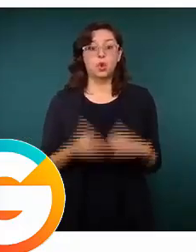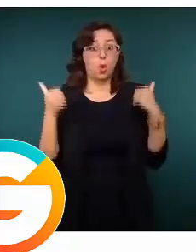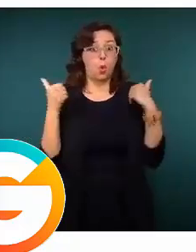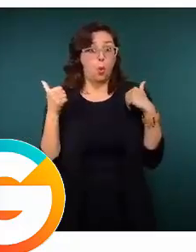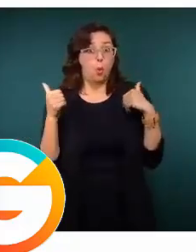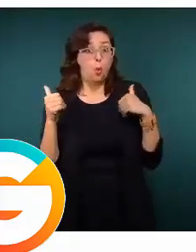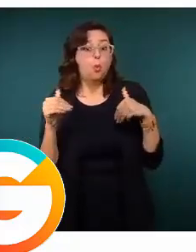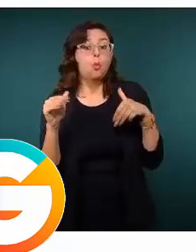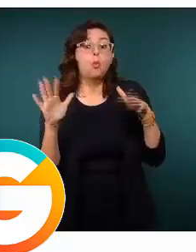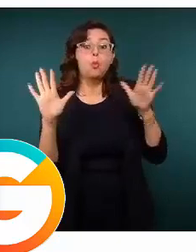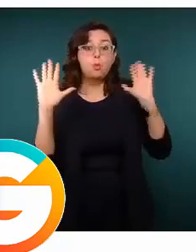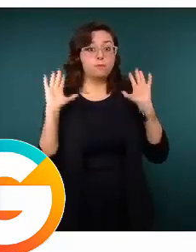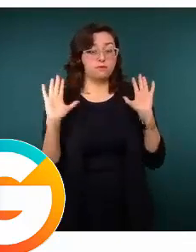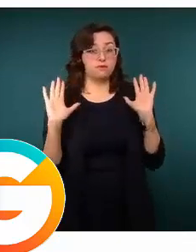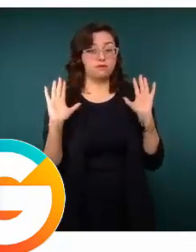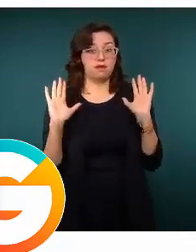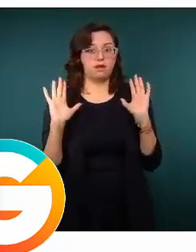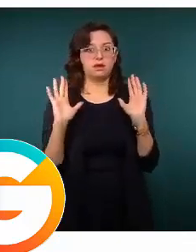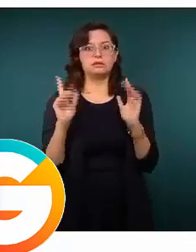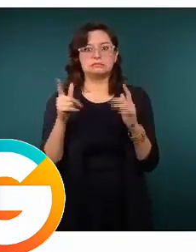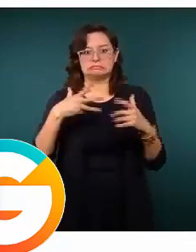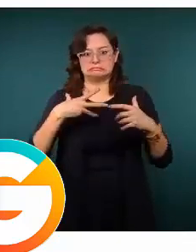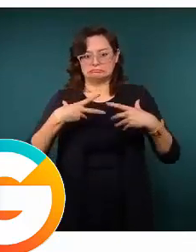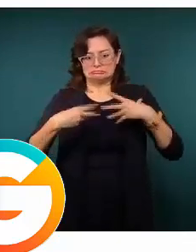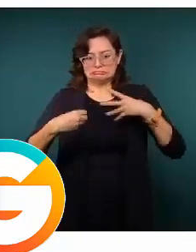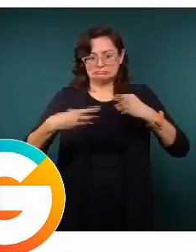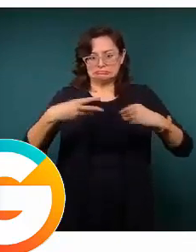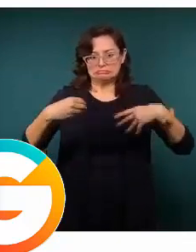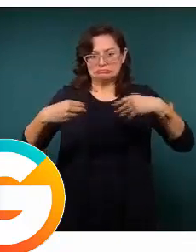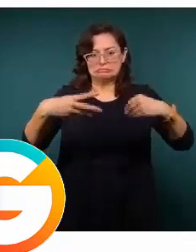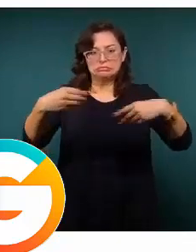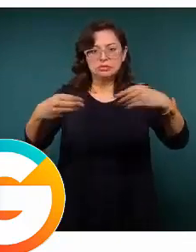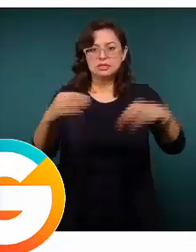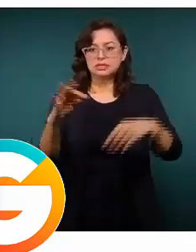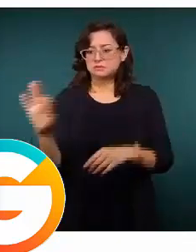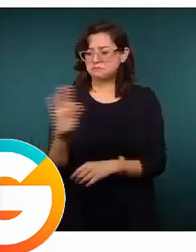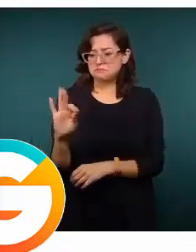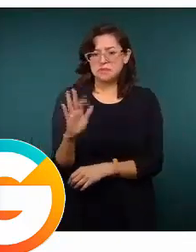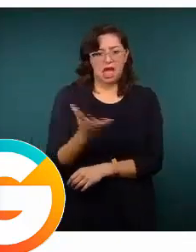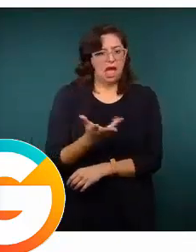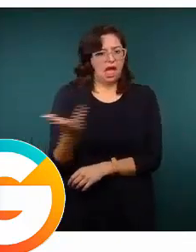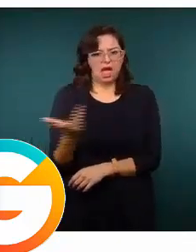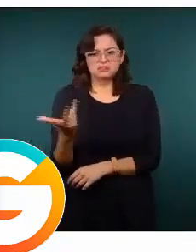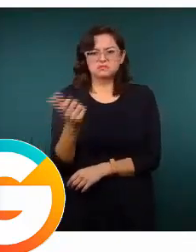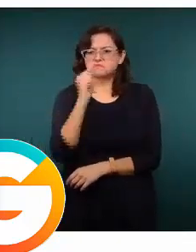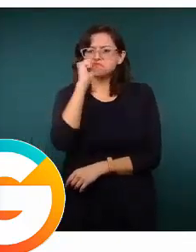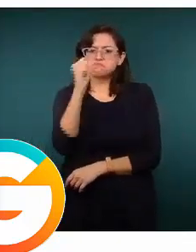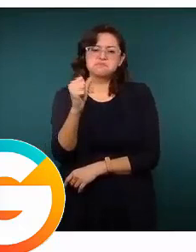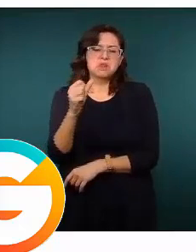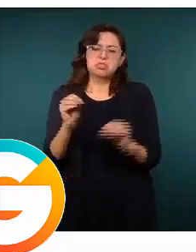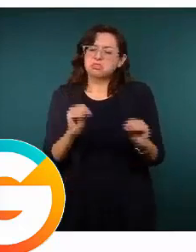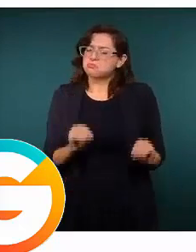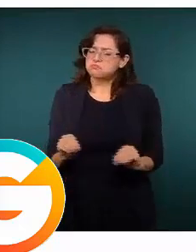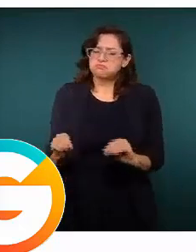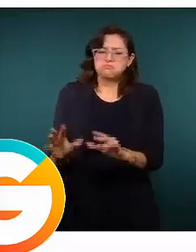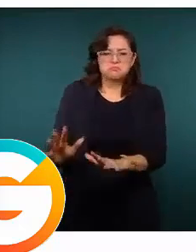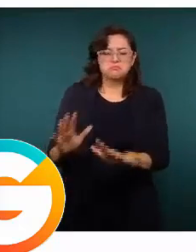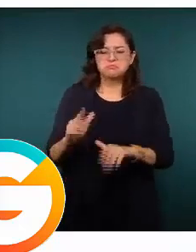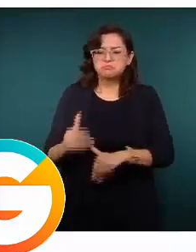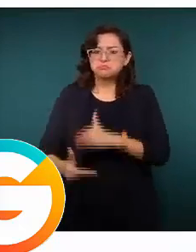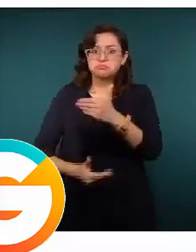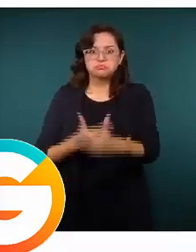pandemia, decir, cuál era el escenario originalmente planteado y de no haber llevado a cabo todas estas medidas de acción que se hicieron,